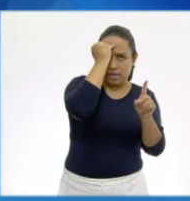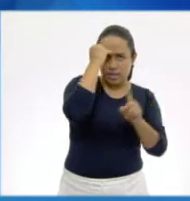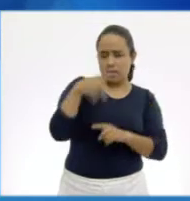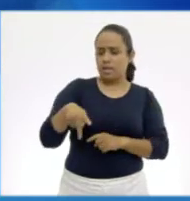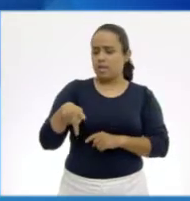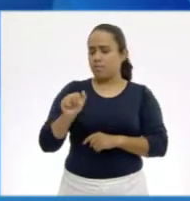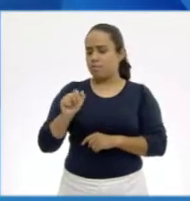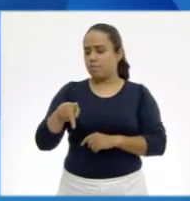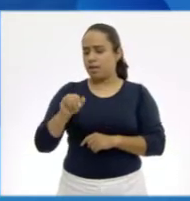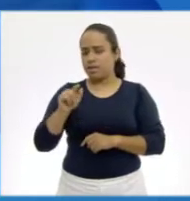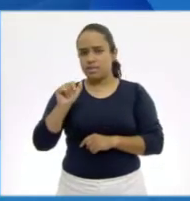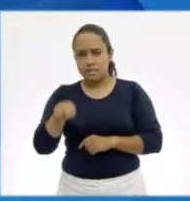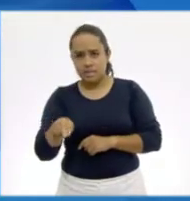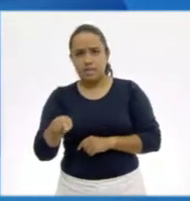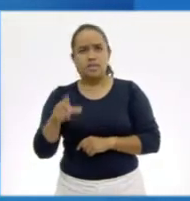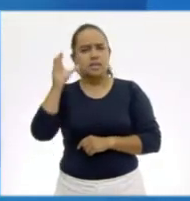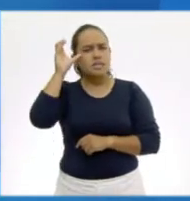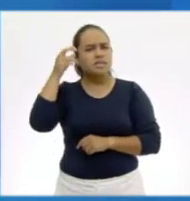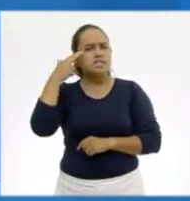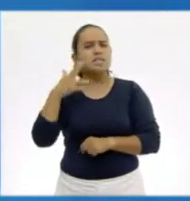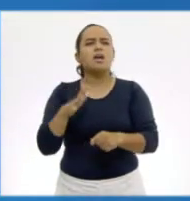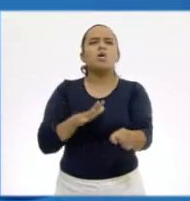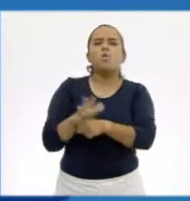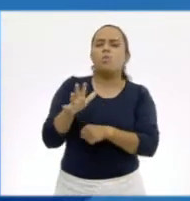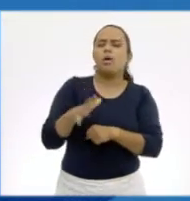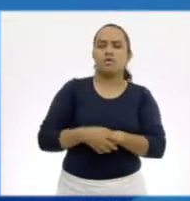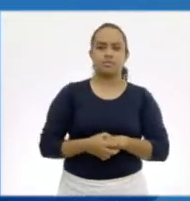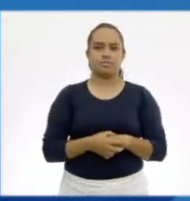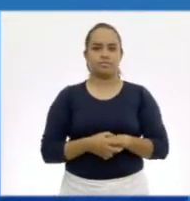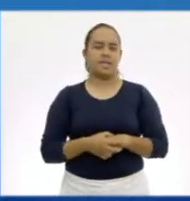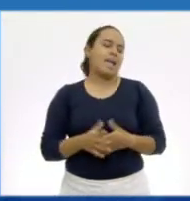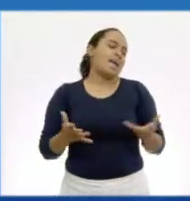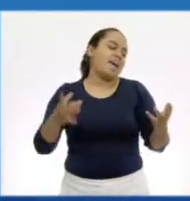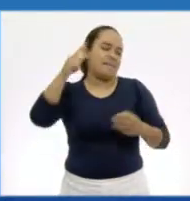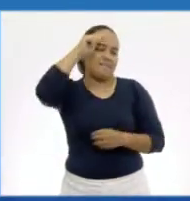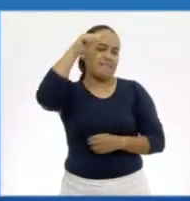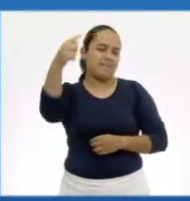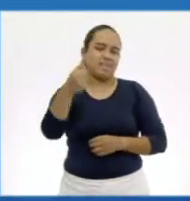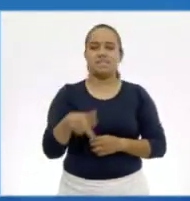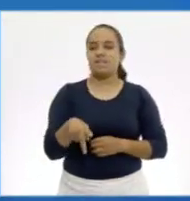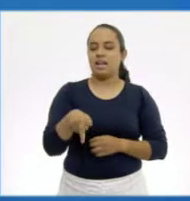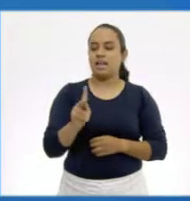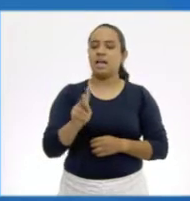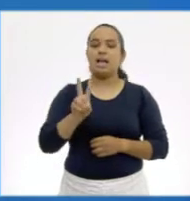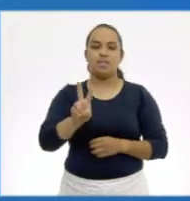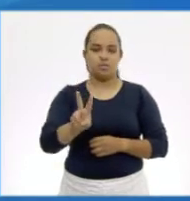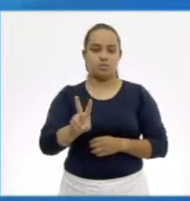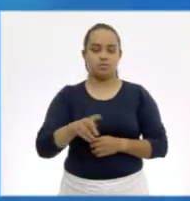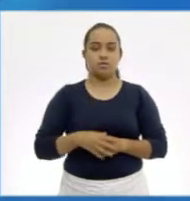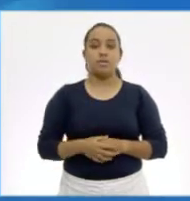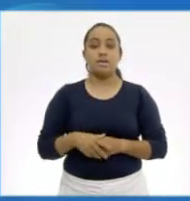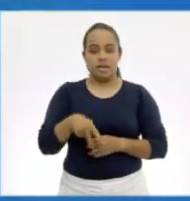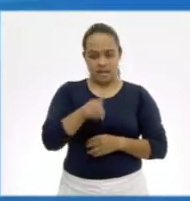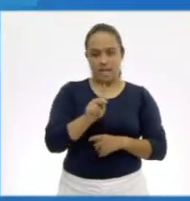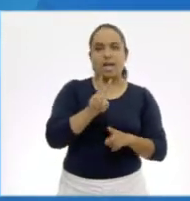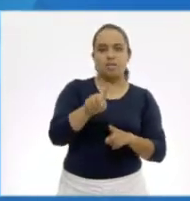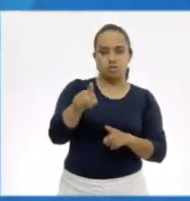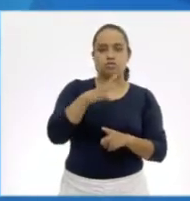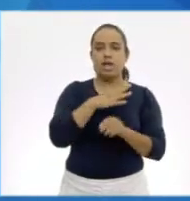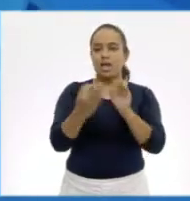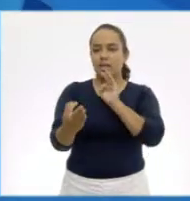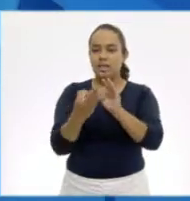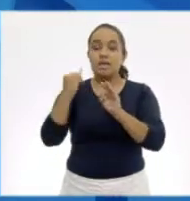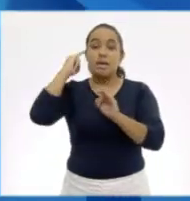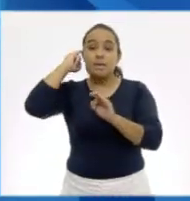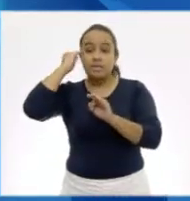Pakistán y China, ¿cuál sería? Pues, está muy fácil, el K2. El K2 está entre Pakistán, China